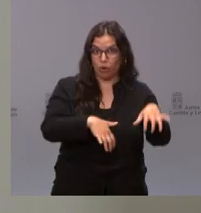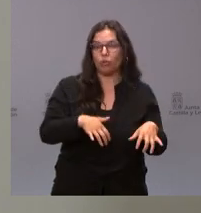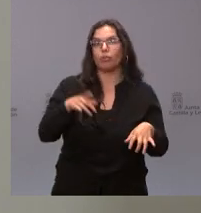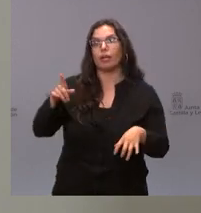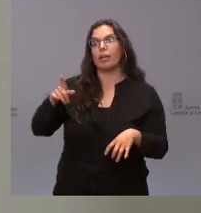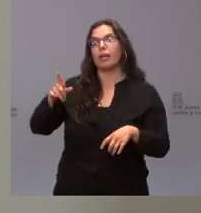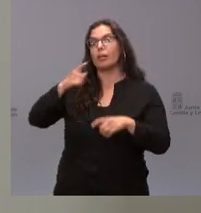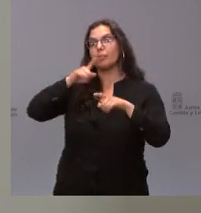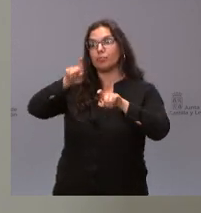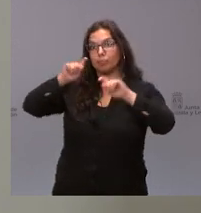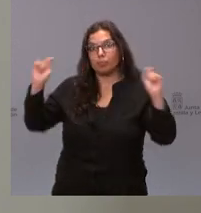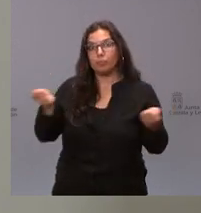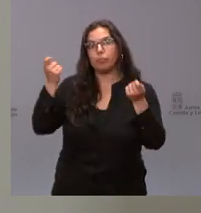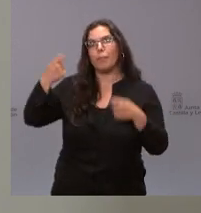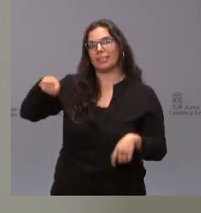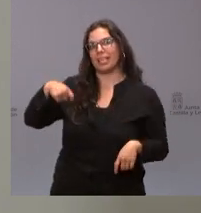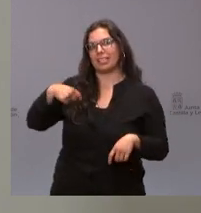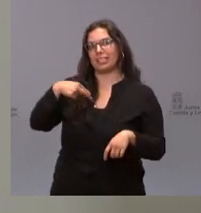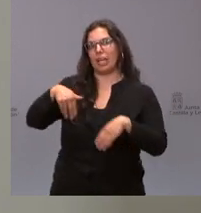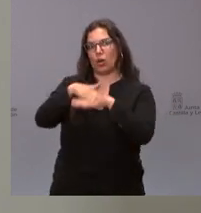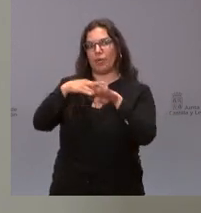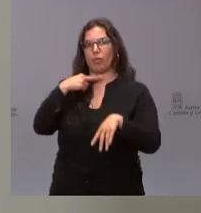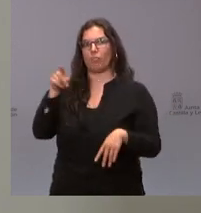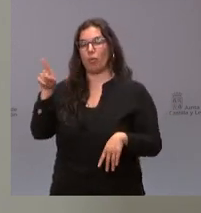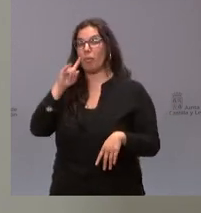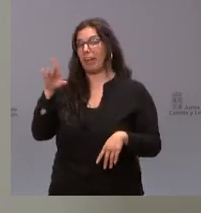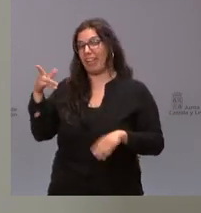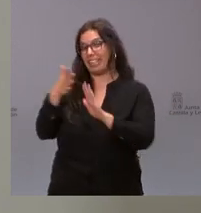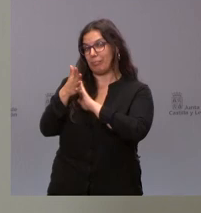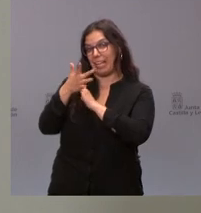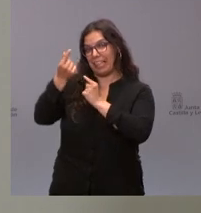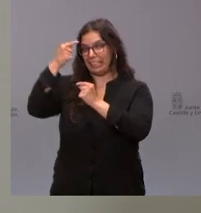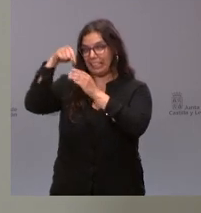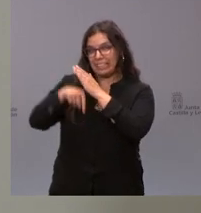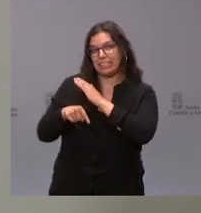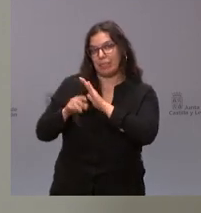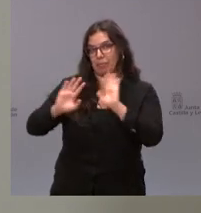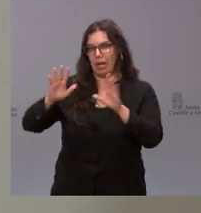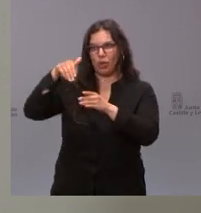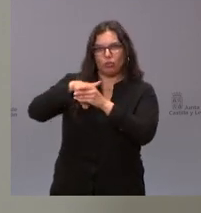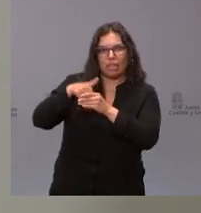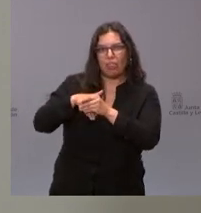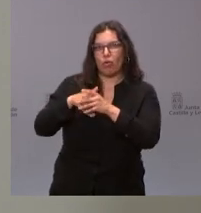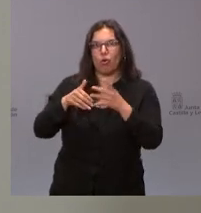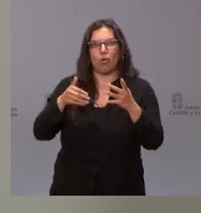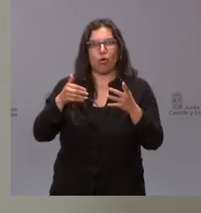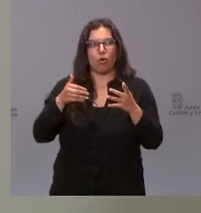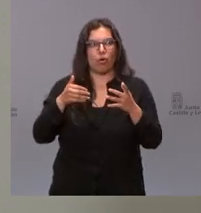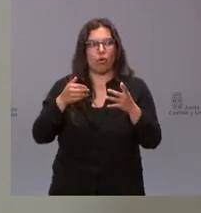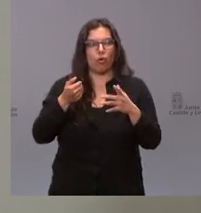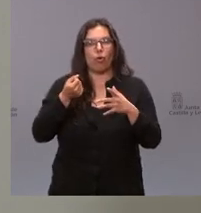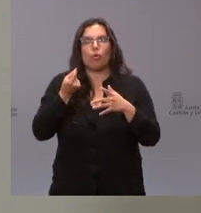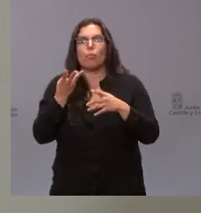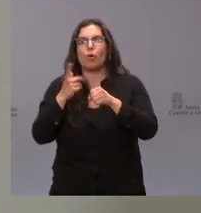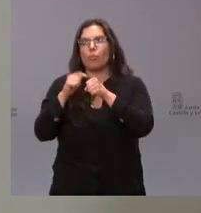mismo pero me parece que no ha dado muchas más explicaciones de su contenido ni del número de puestos de